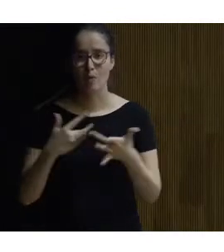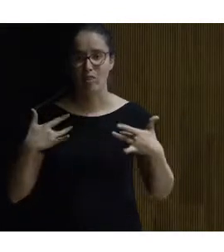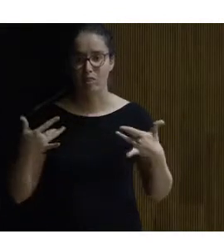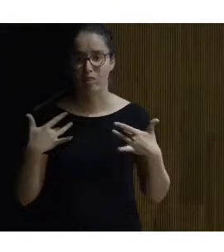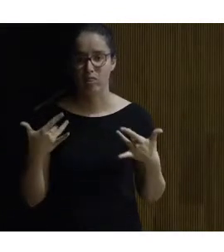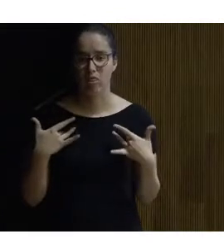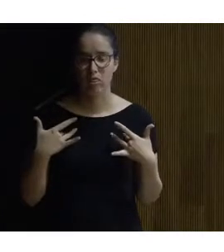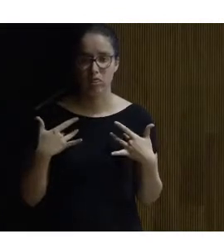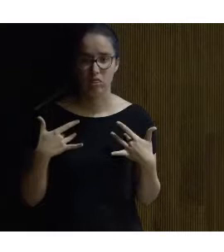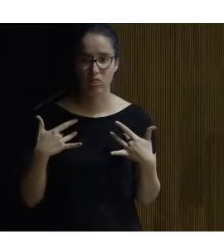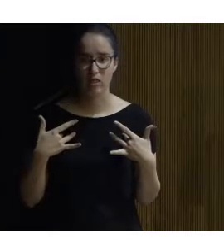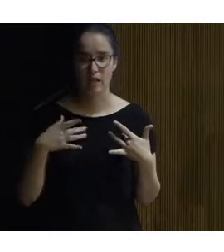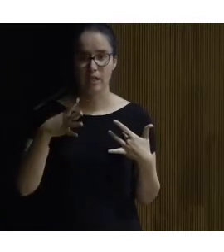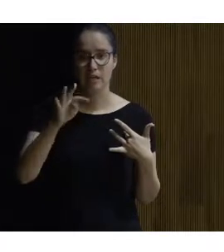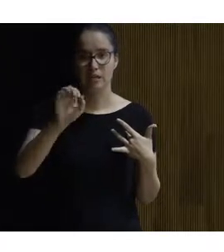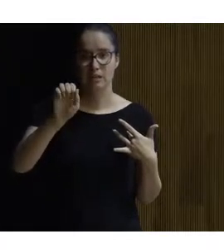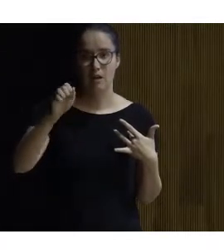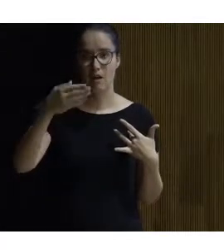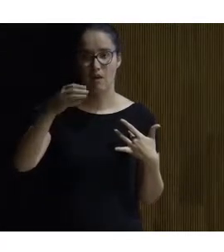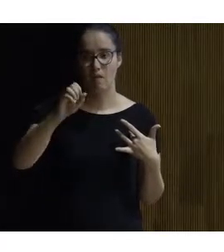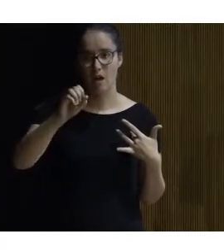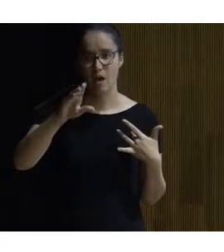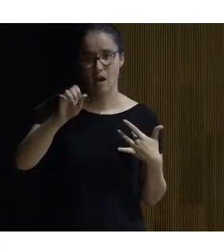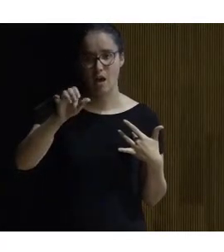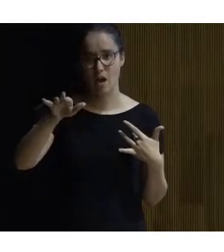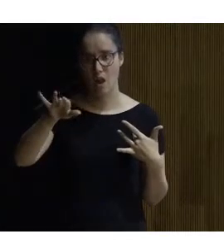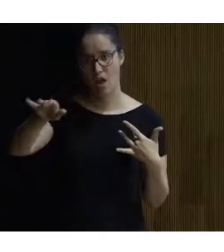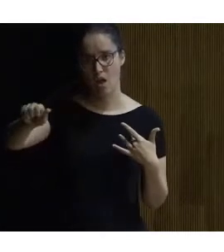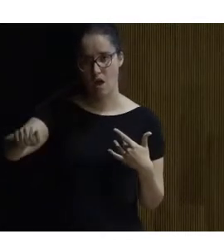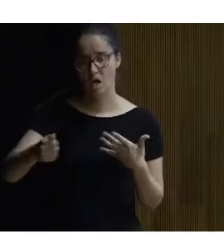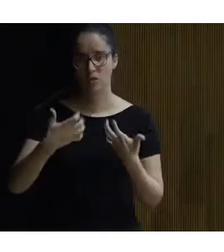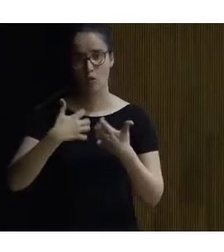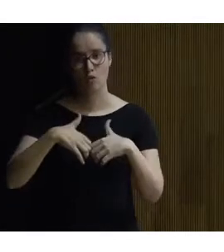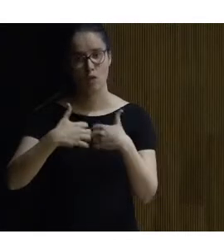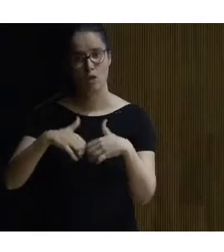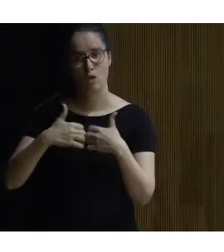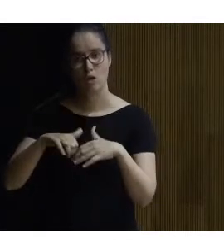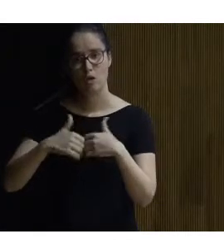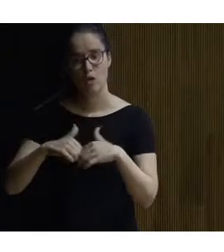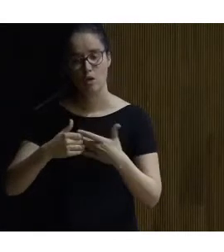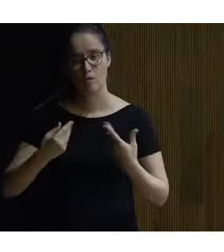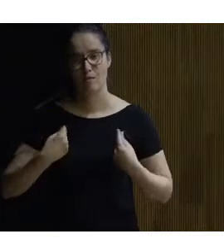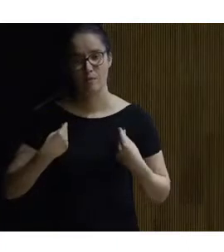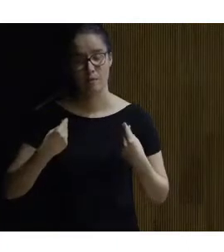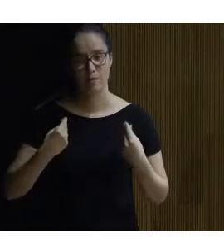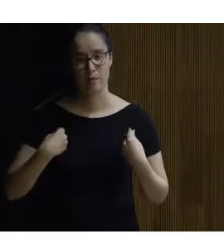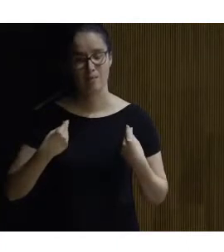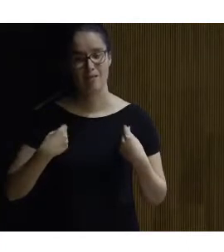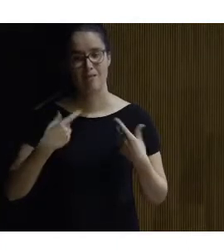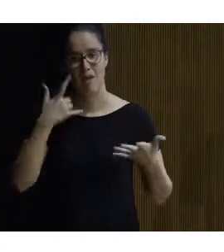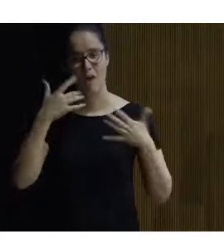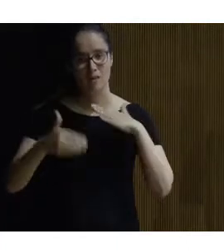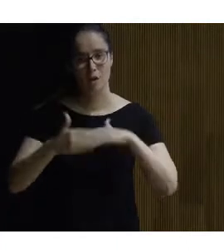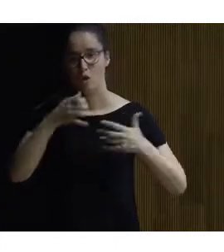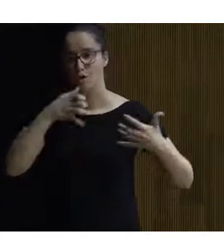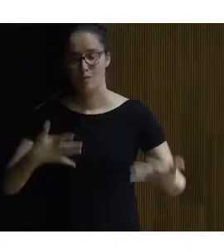en Tabacalera ha estado funcionando en la Bienal de Alte Contemporáneo que se inauguró